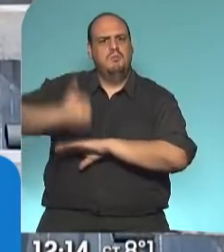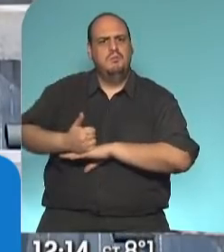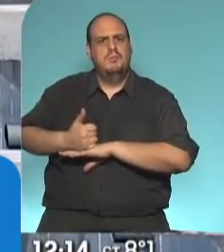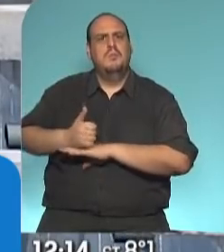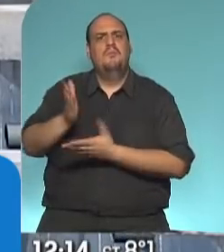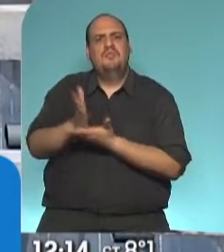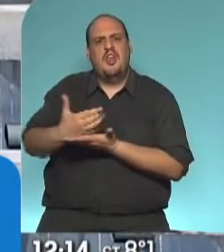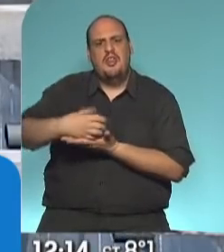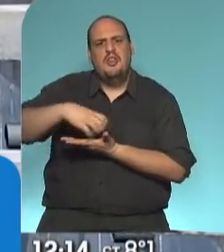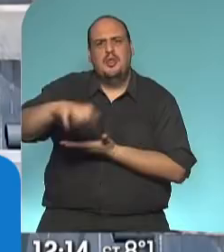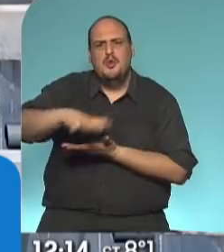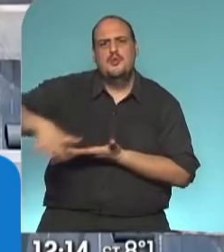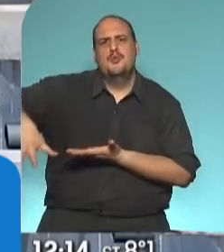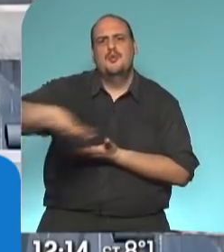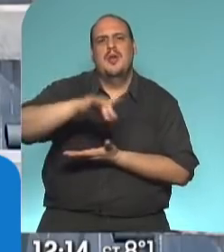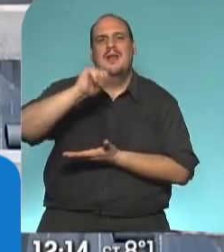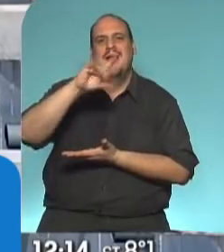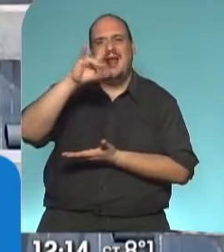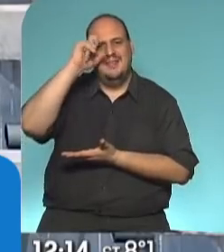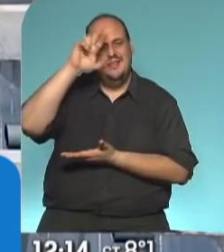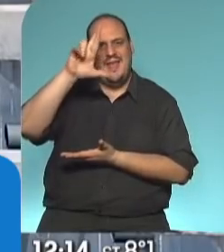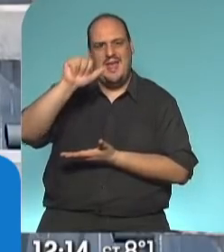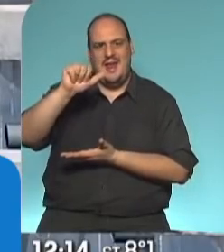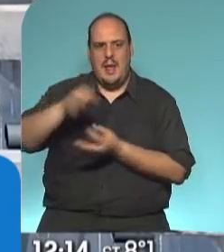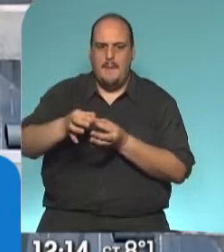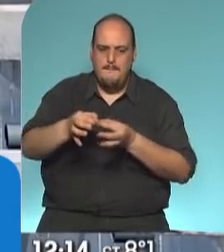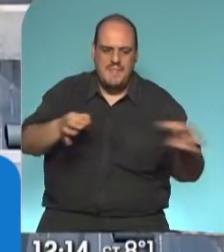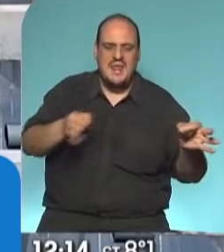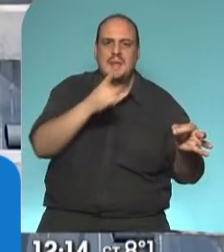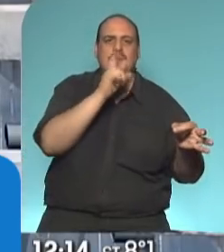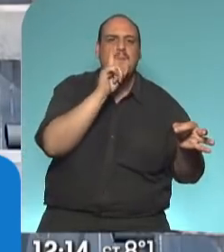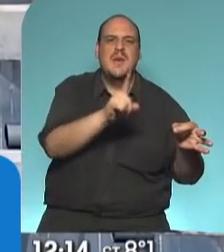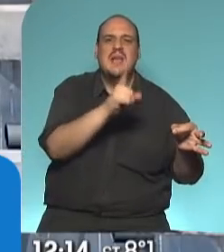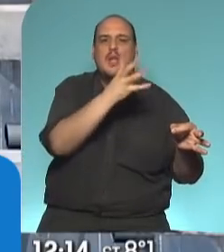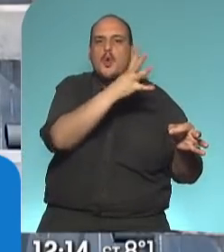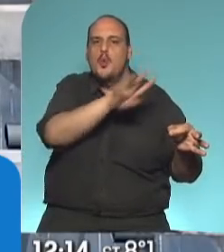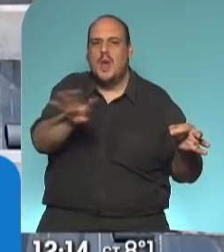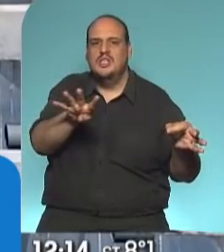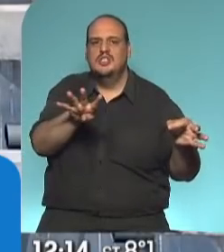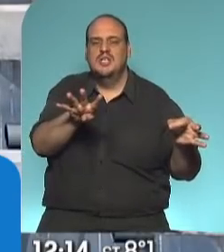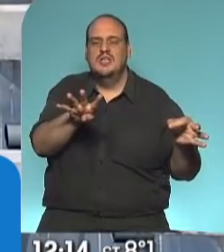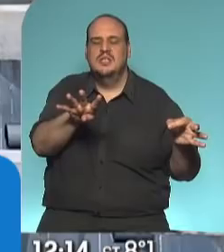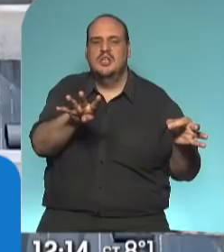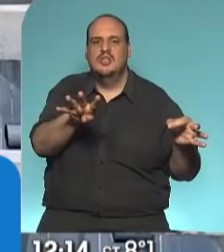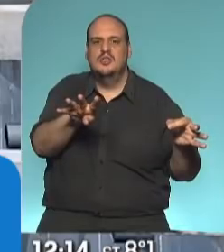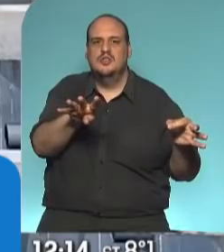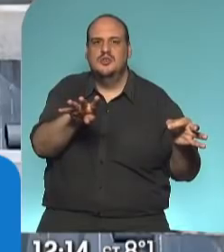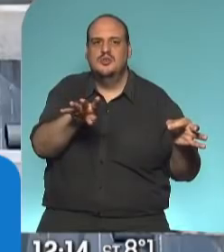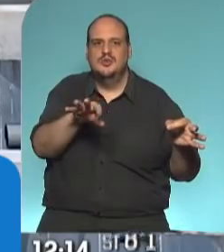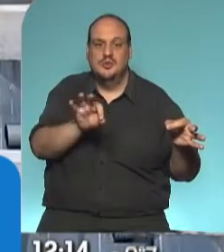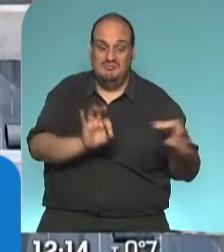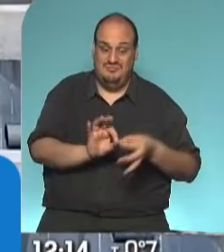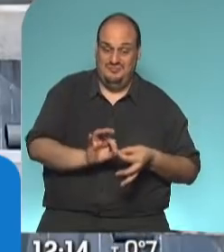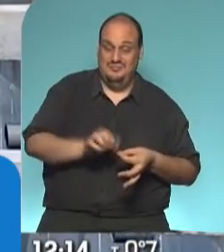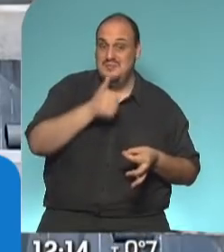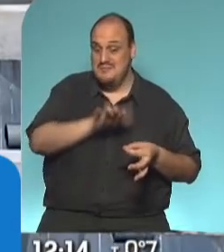departamento de la Caldera, a 1.400 metros de altura